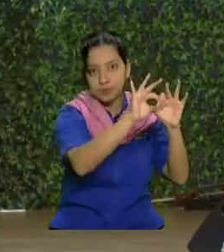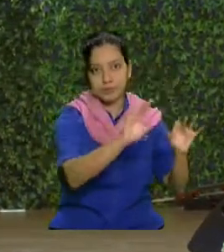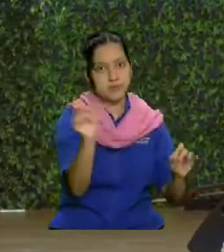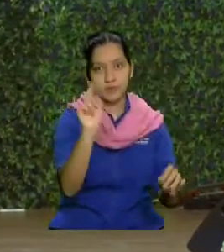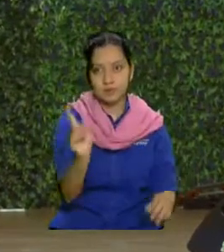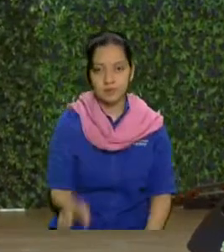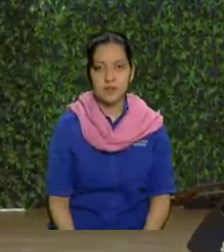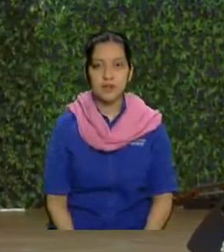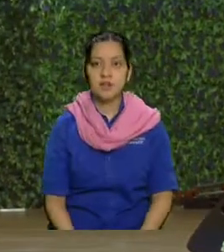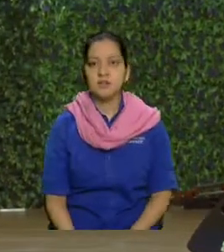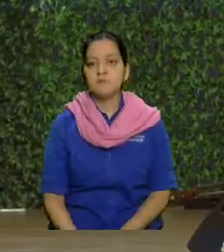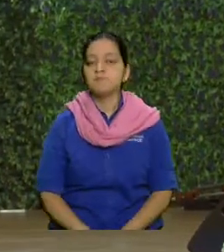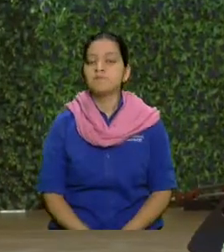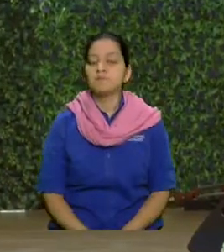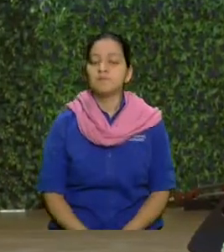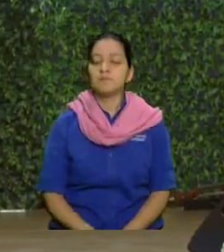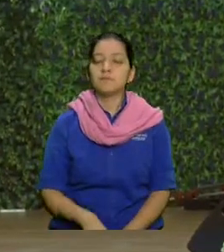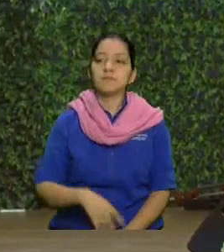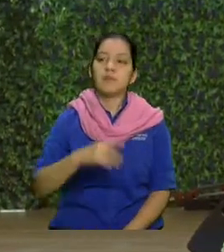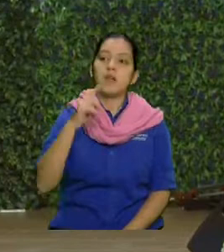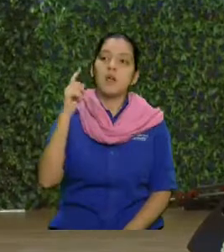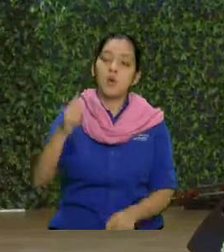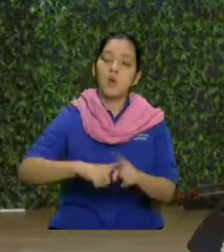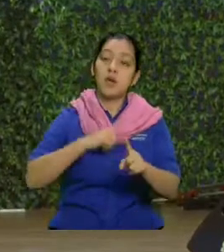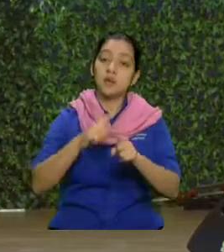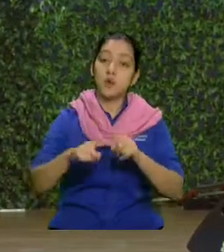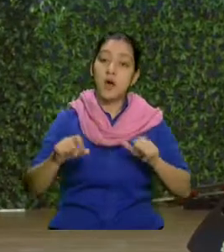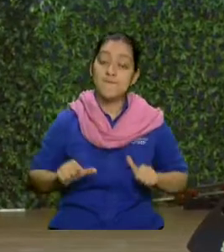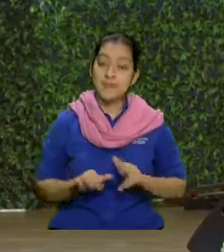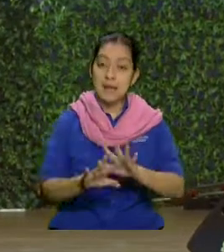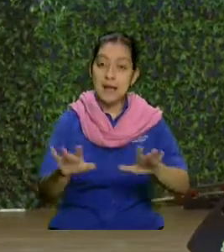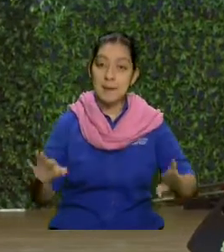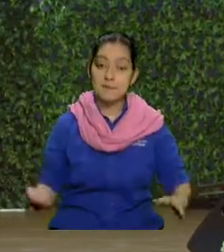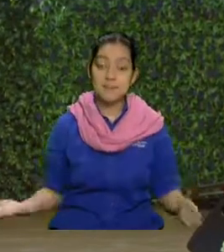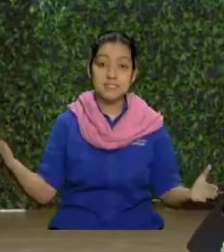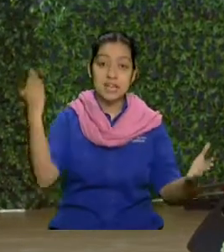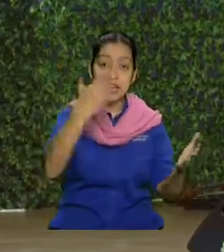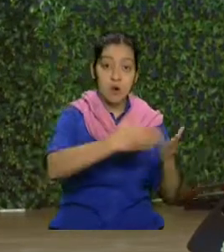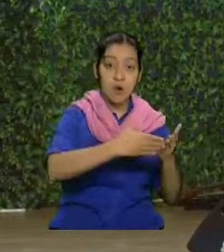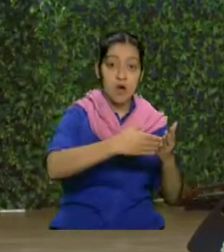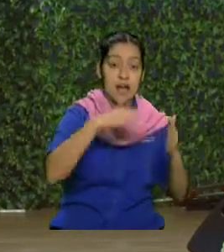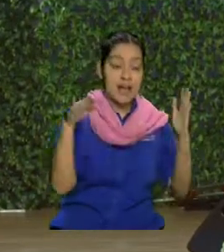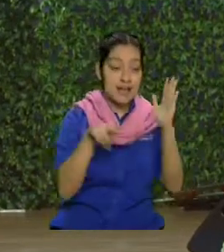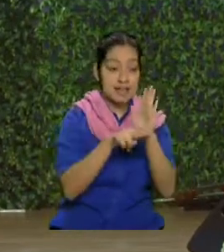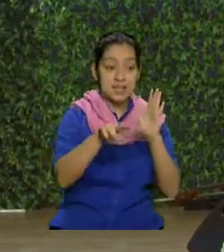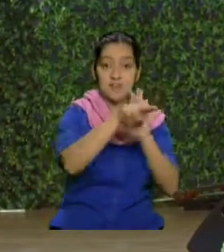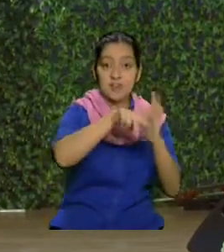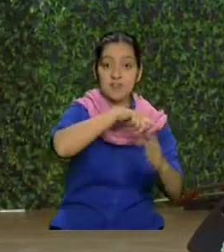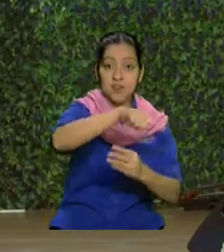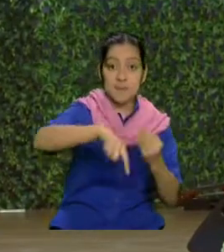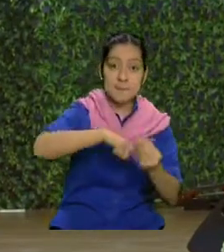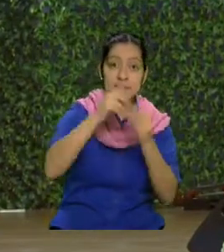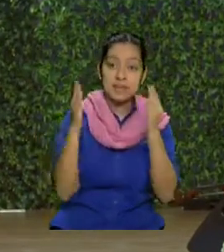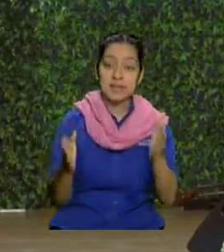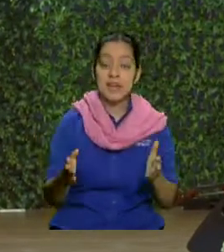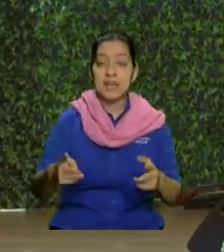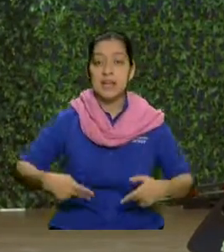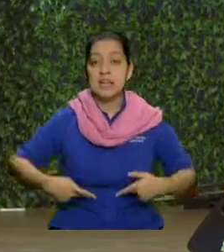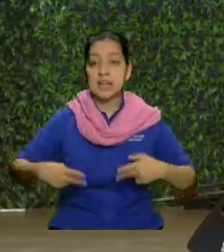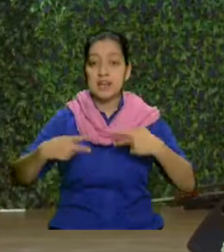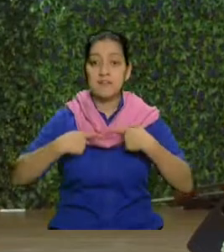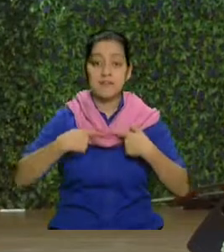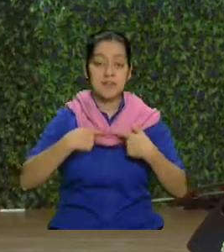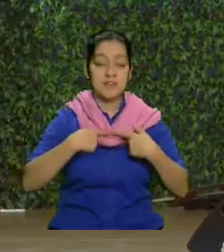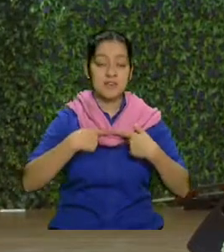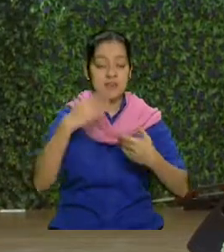Abraham y alcanzó la categoría familiar que la Biblia la menciona de marido con